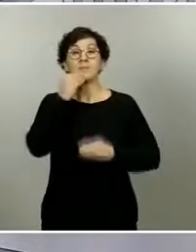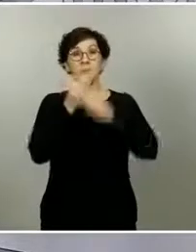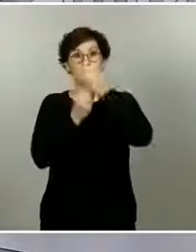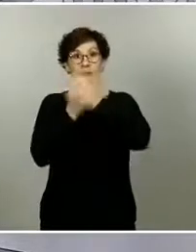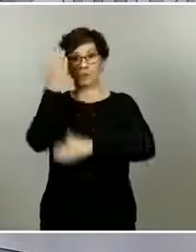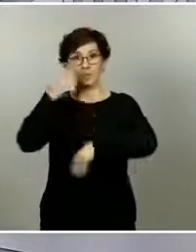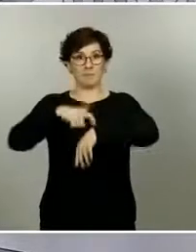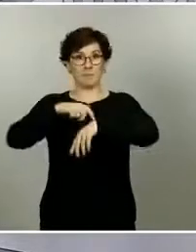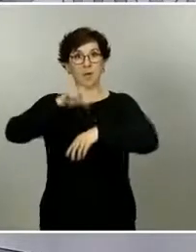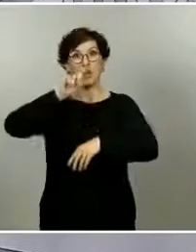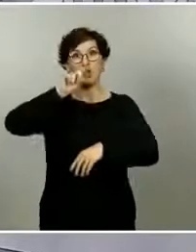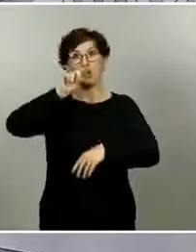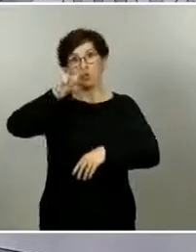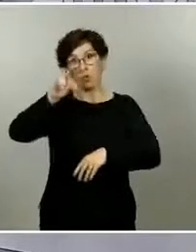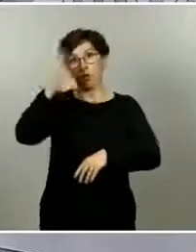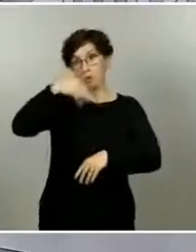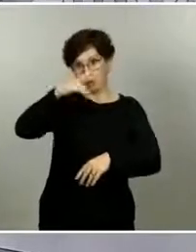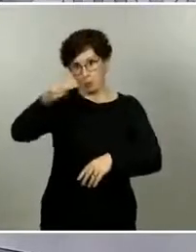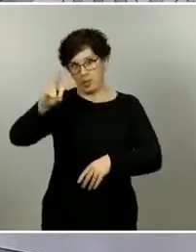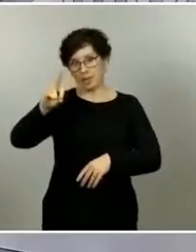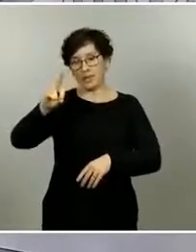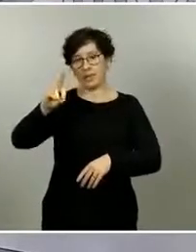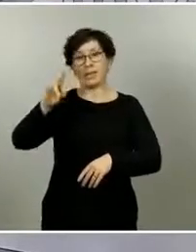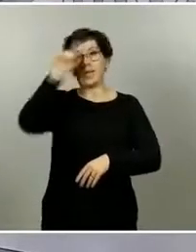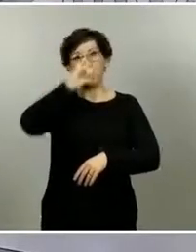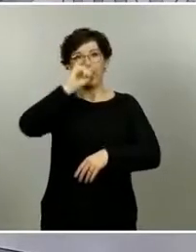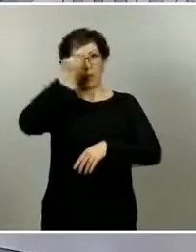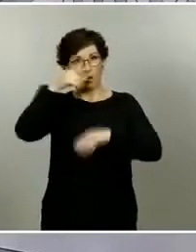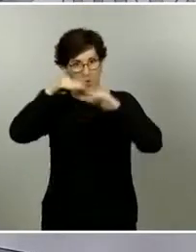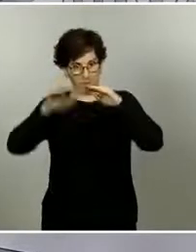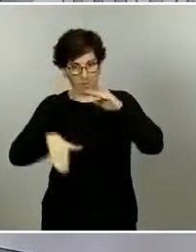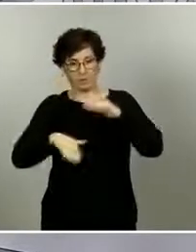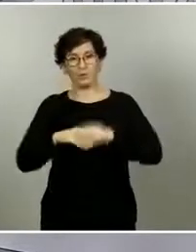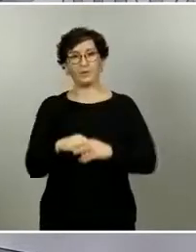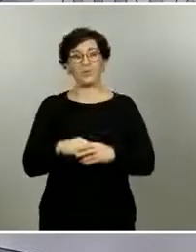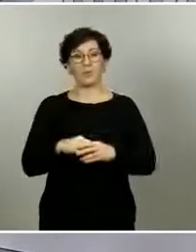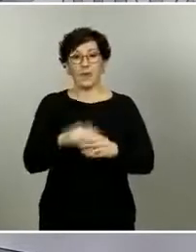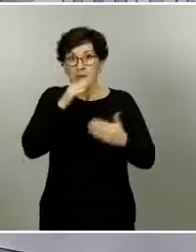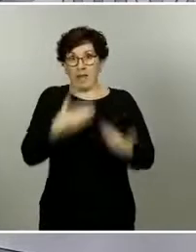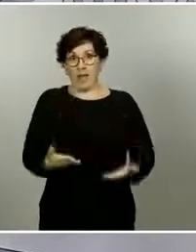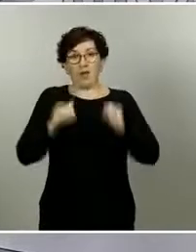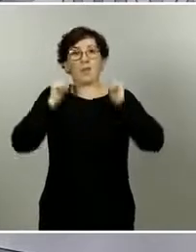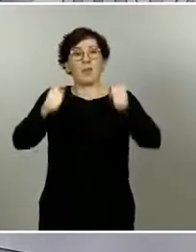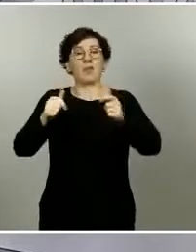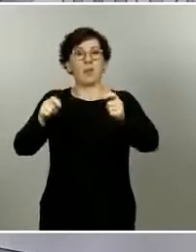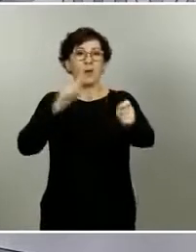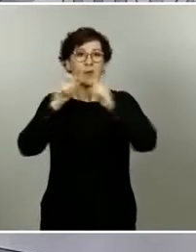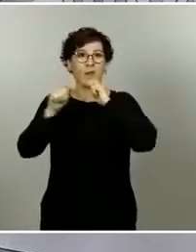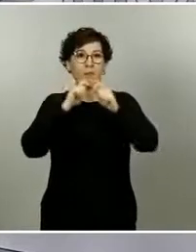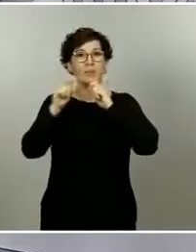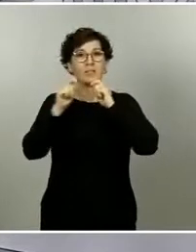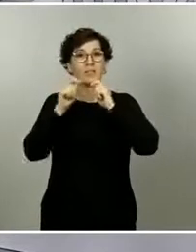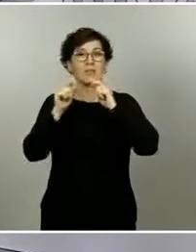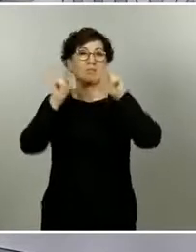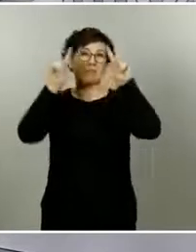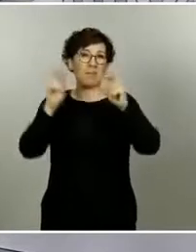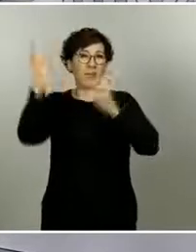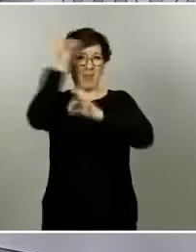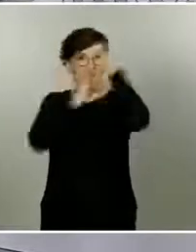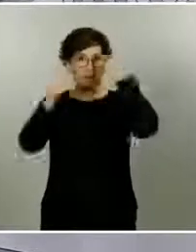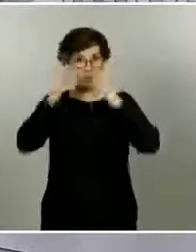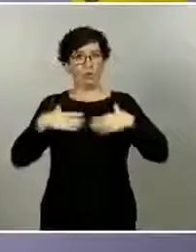Muy buenos días. Son las 12 menos 20 pasadas, una hora menos en Canarias y comienza en este momento la rueda de prensa con datos